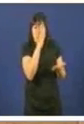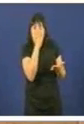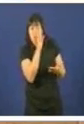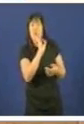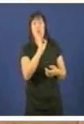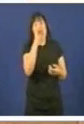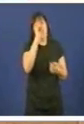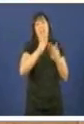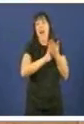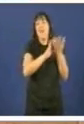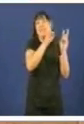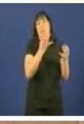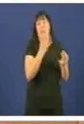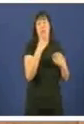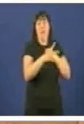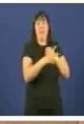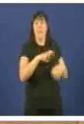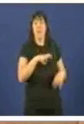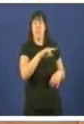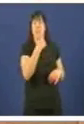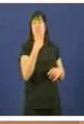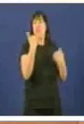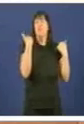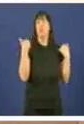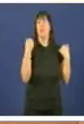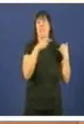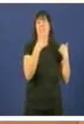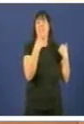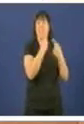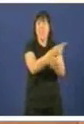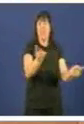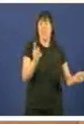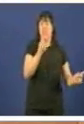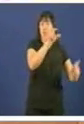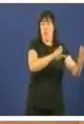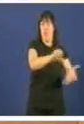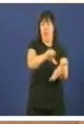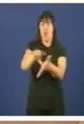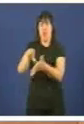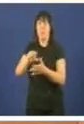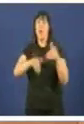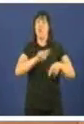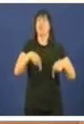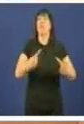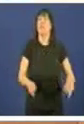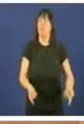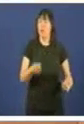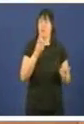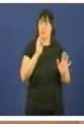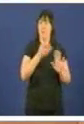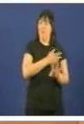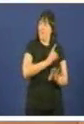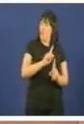é que o alcalde de Pontevedra, de forma responsable, lle decía os seus cidadáns, eso sí, despois das eleccións, de que serán